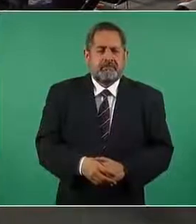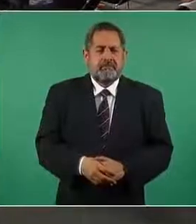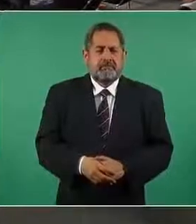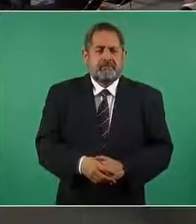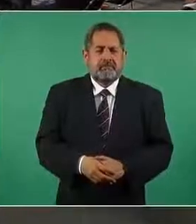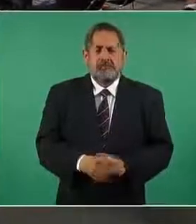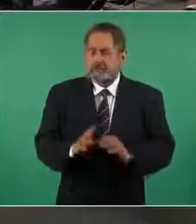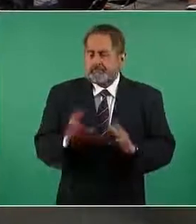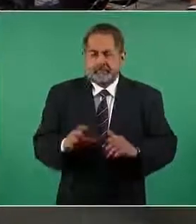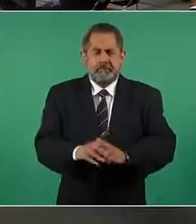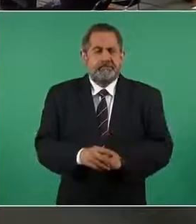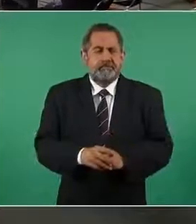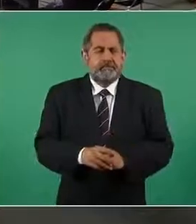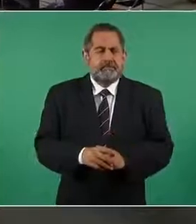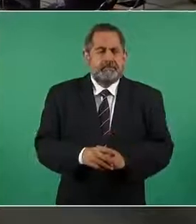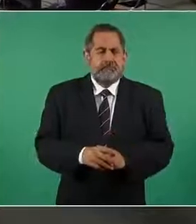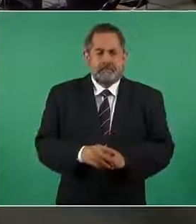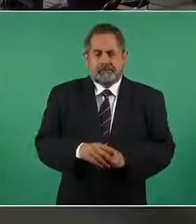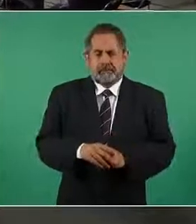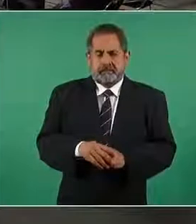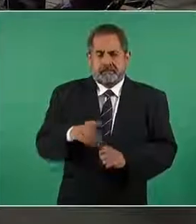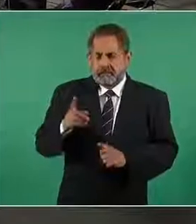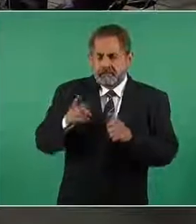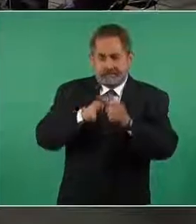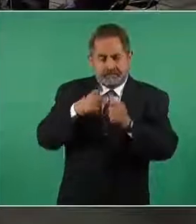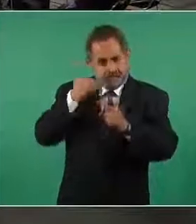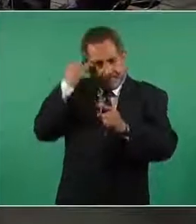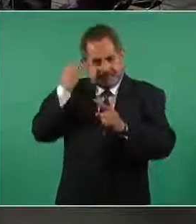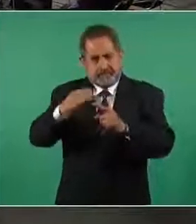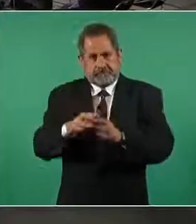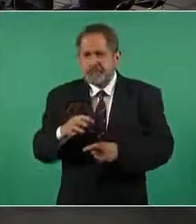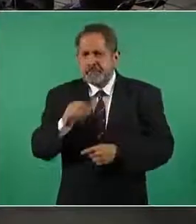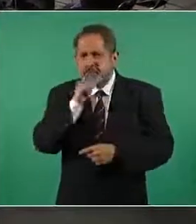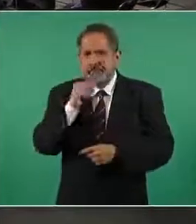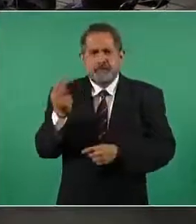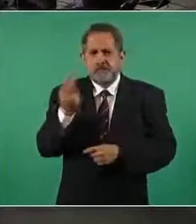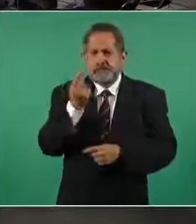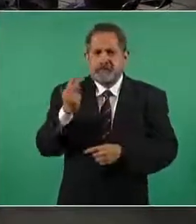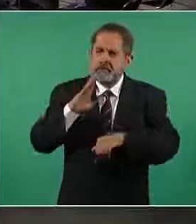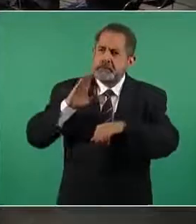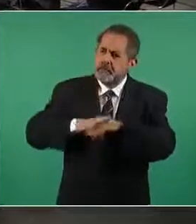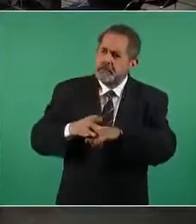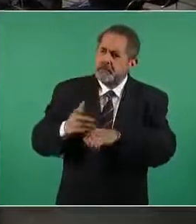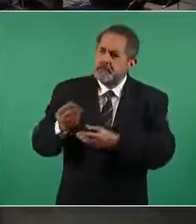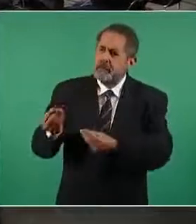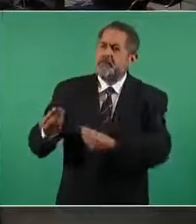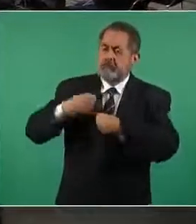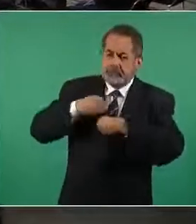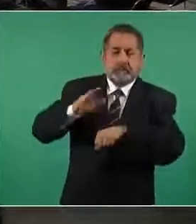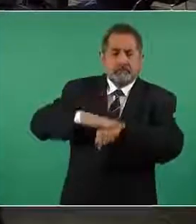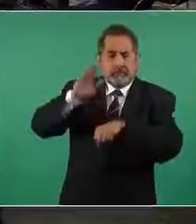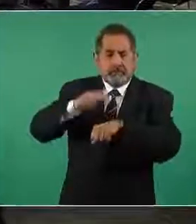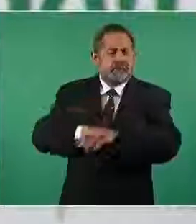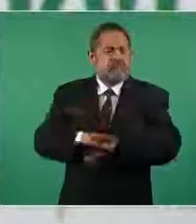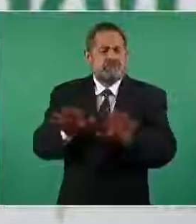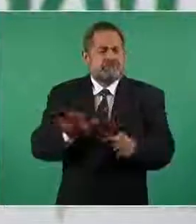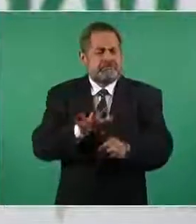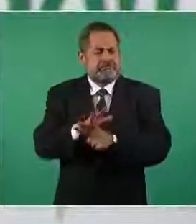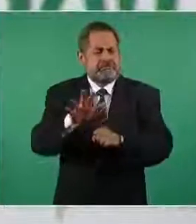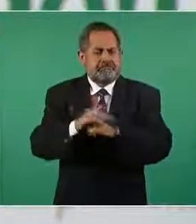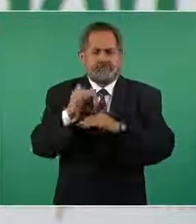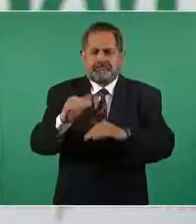Bueno la primer permisa es que efectivamente no vamos a superar el techo presupuestal del proyecto de